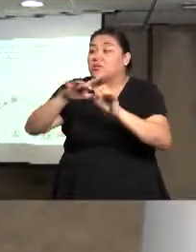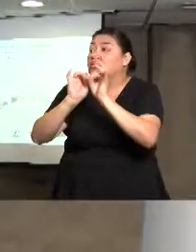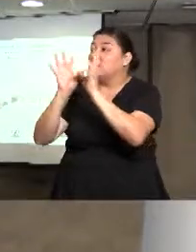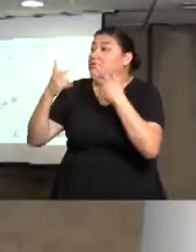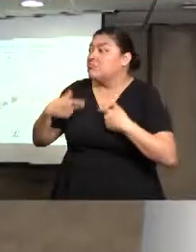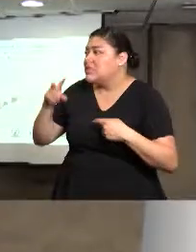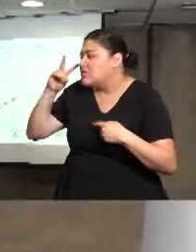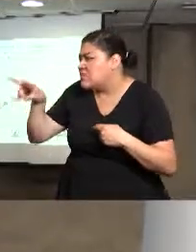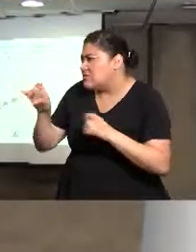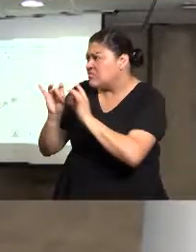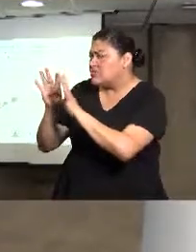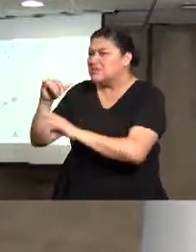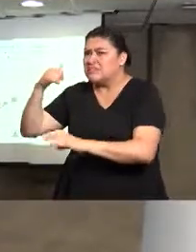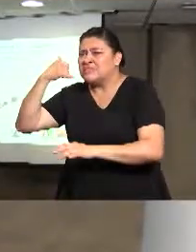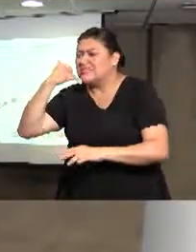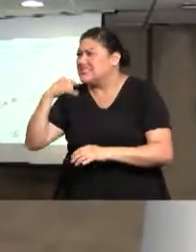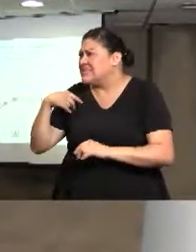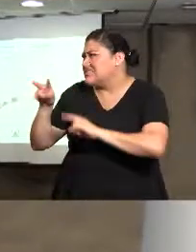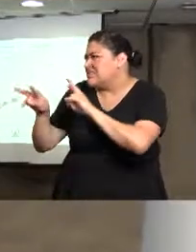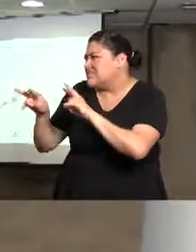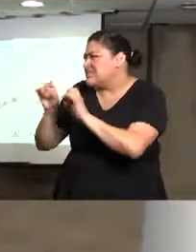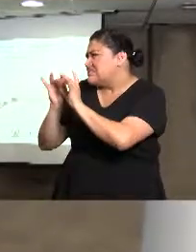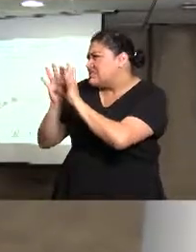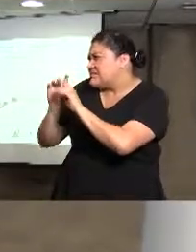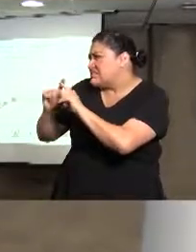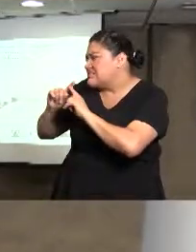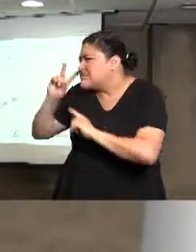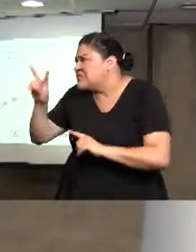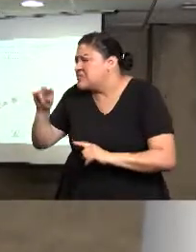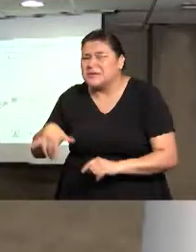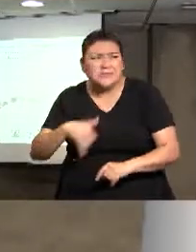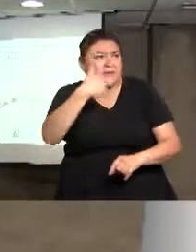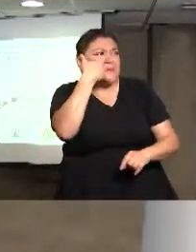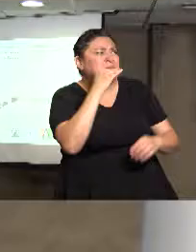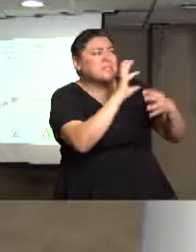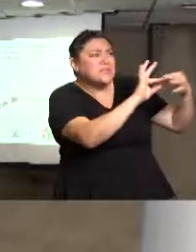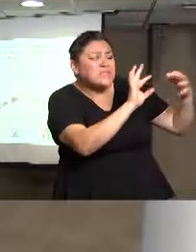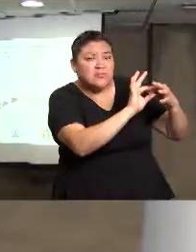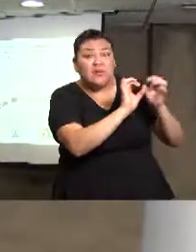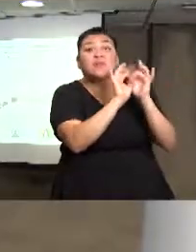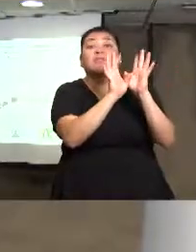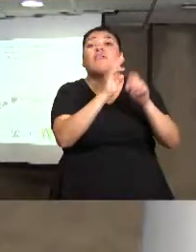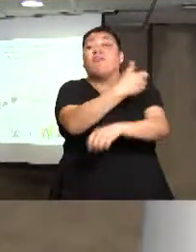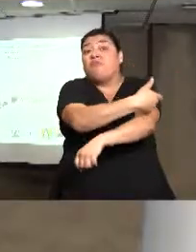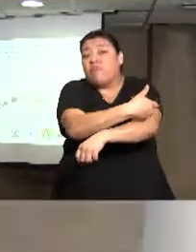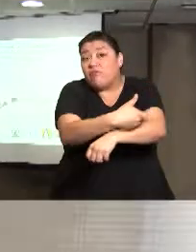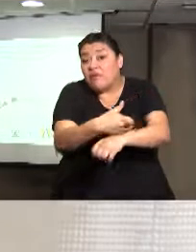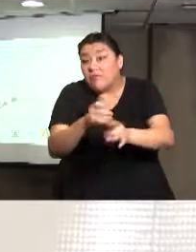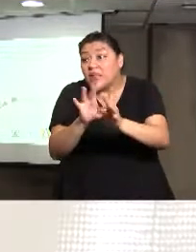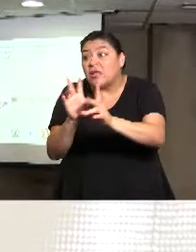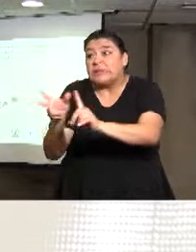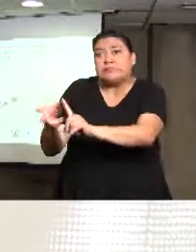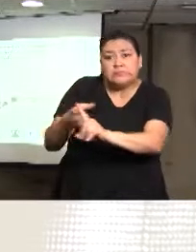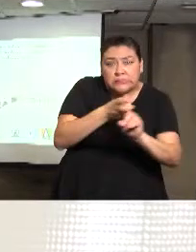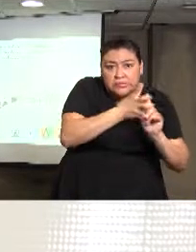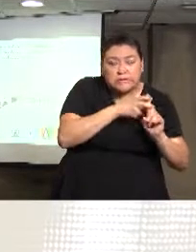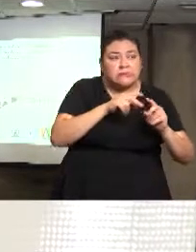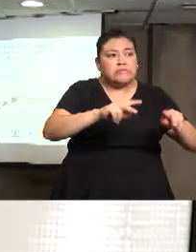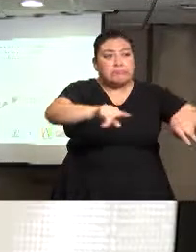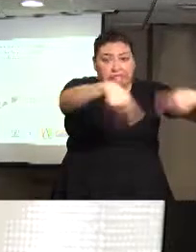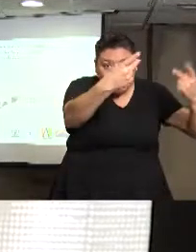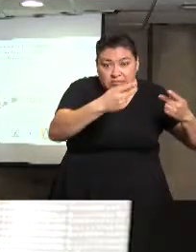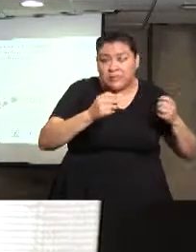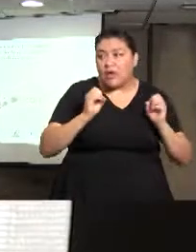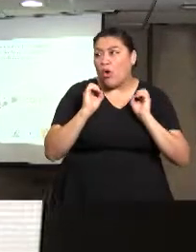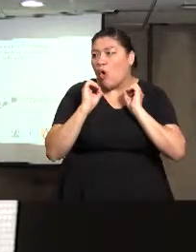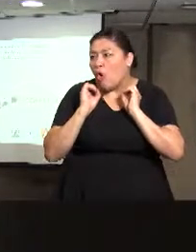preocupación acerca de trata o tiene una situación donde quizás conocen a un familiar que está siendo tratado, esto es algo seguro